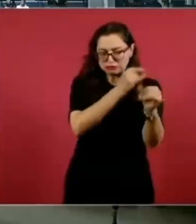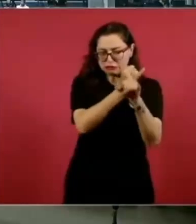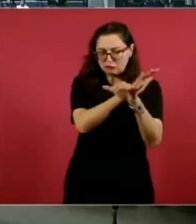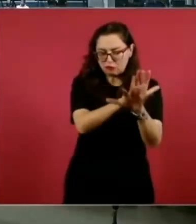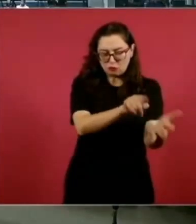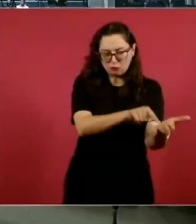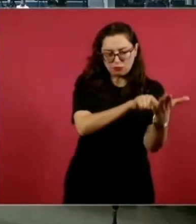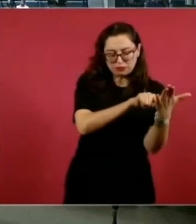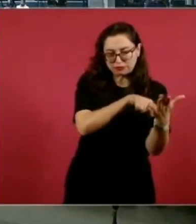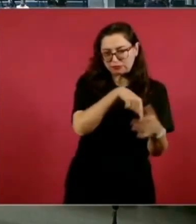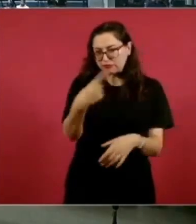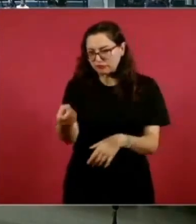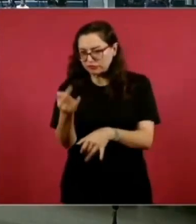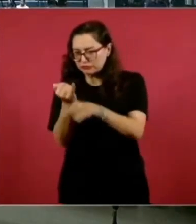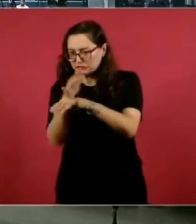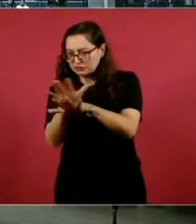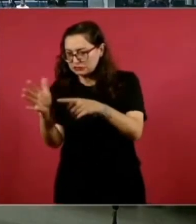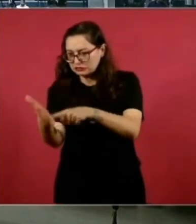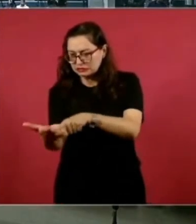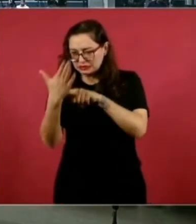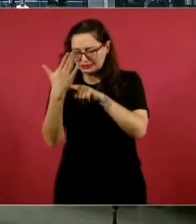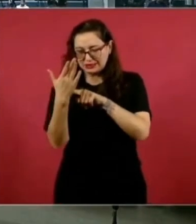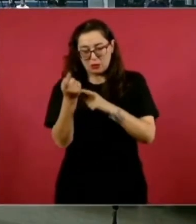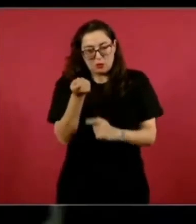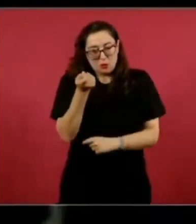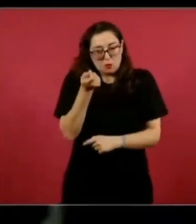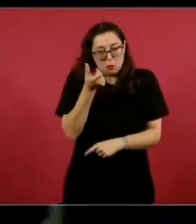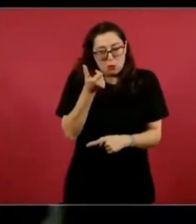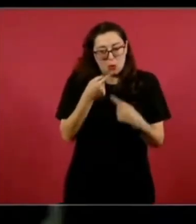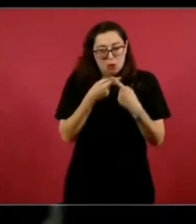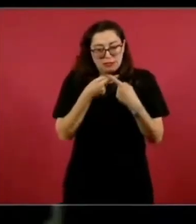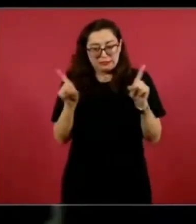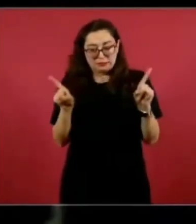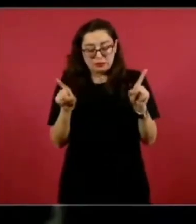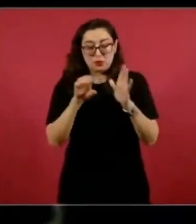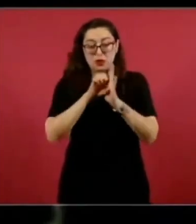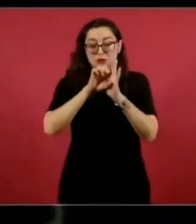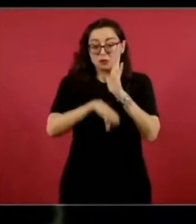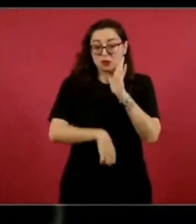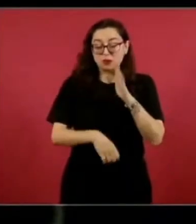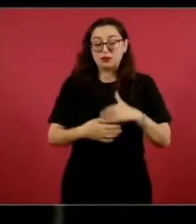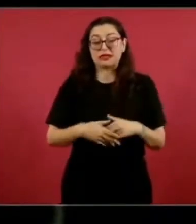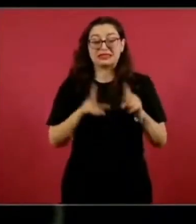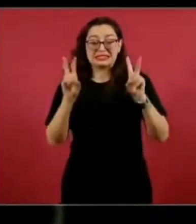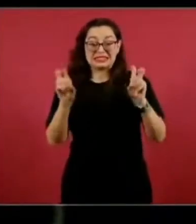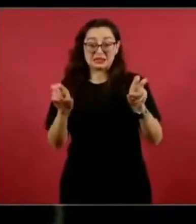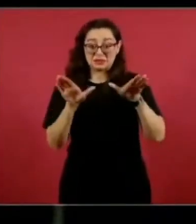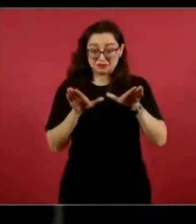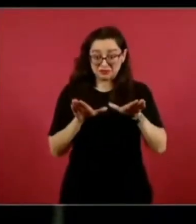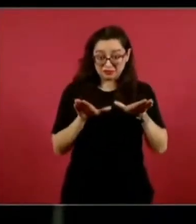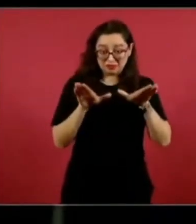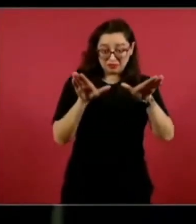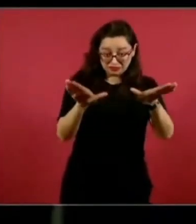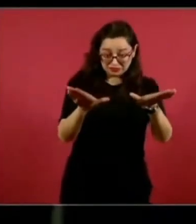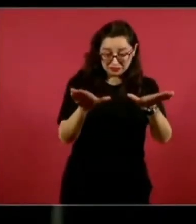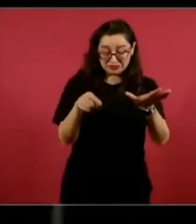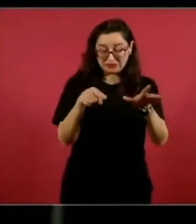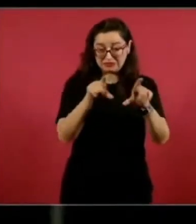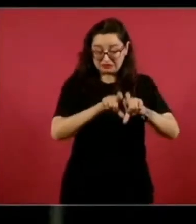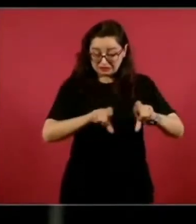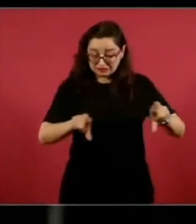que se trataría de una aeronave, un Cessna 205, con la matrícula que presentó.